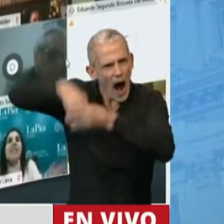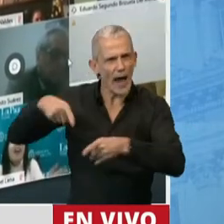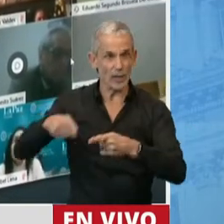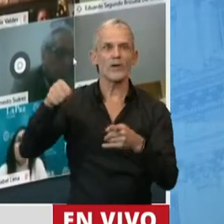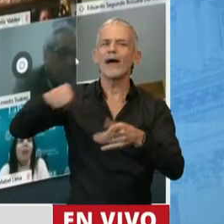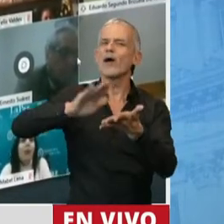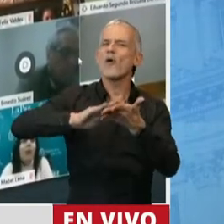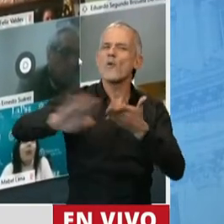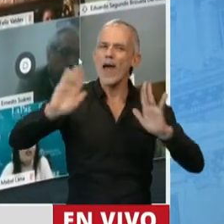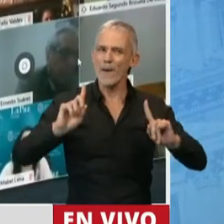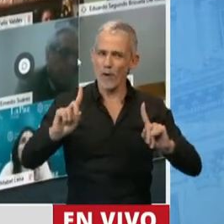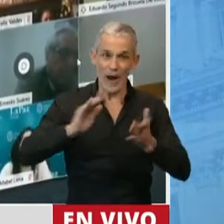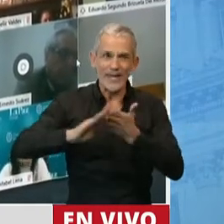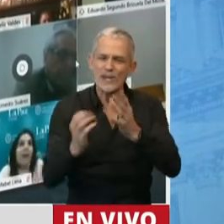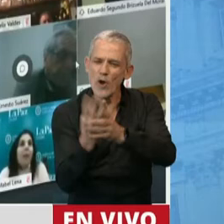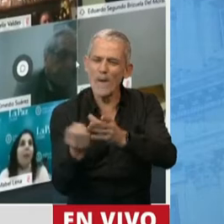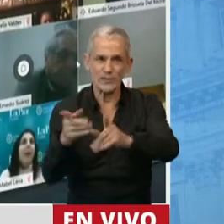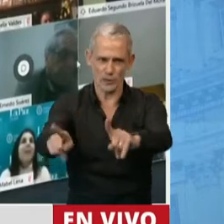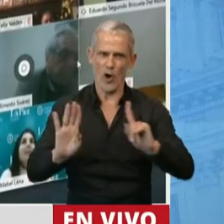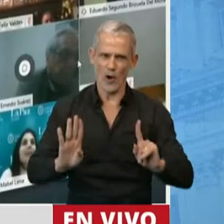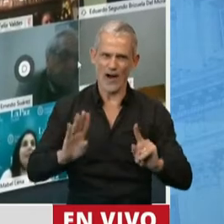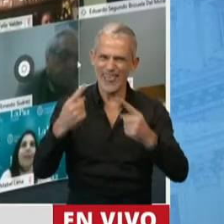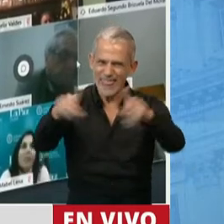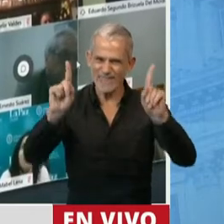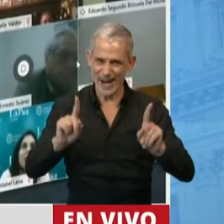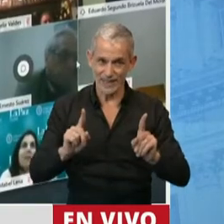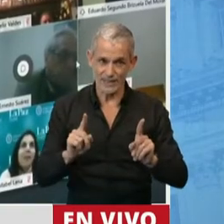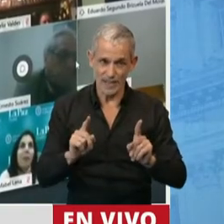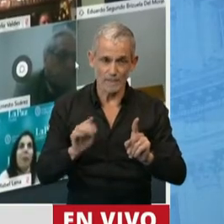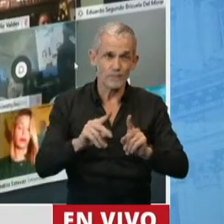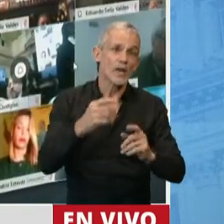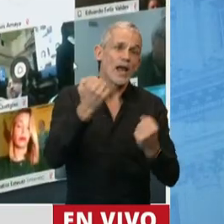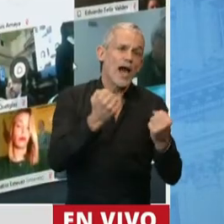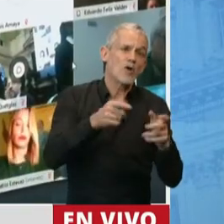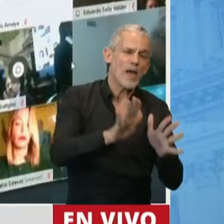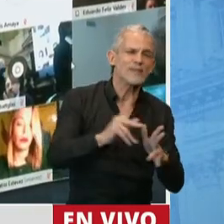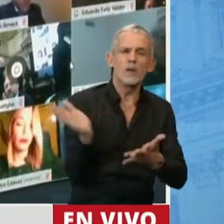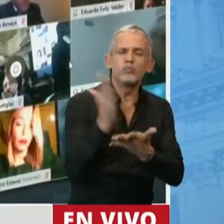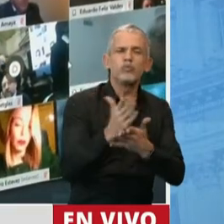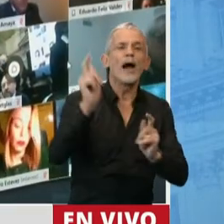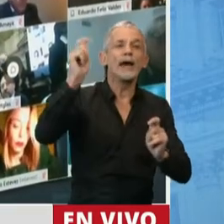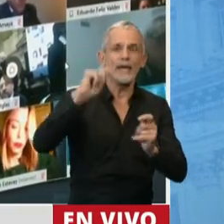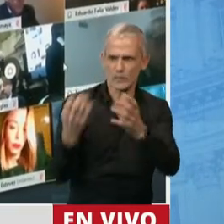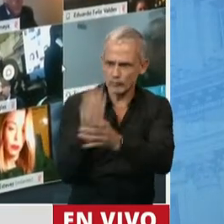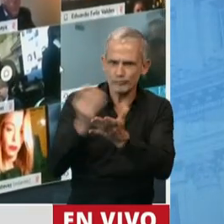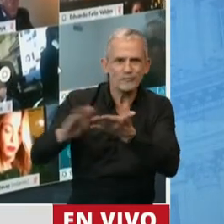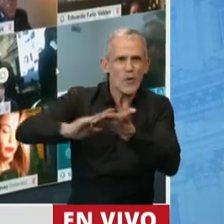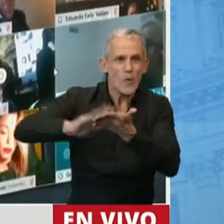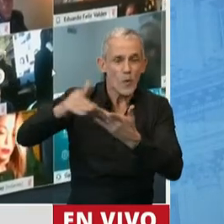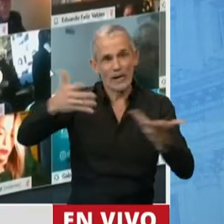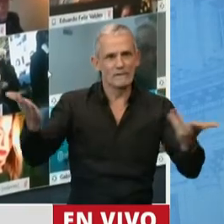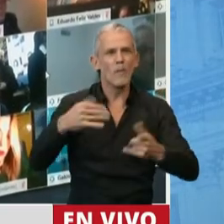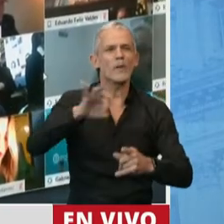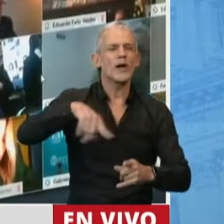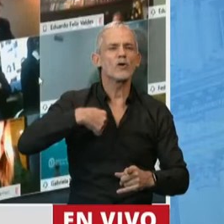innovación. El diferencial económico en la economía reticular la produce la innovación. ¿Por qué? Porque somos